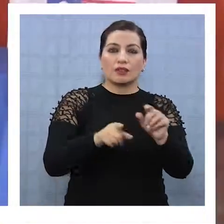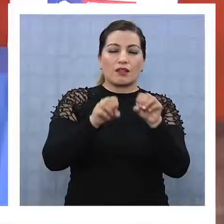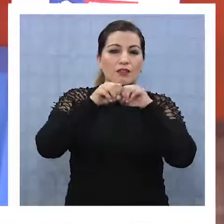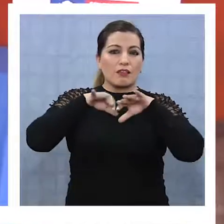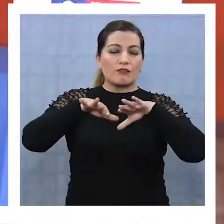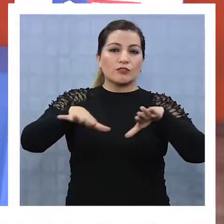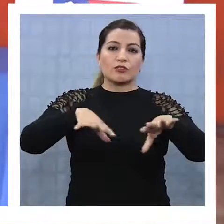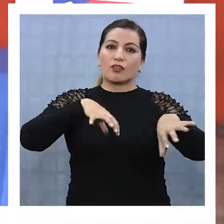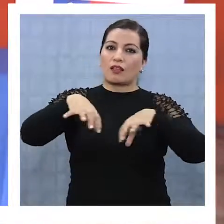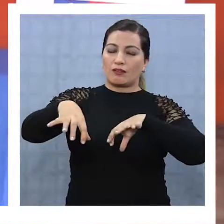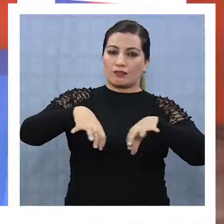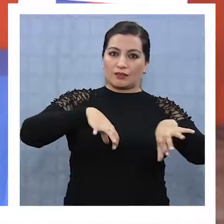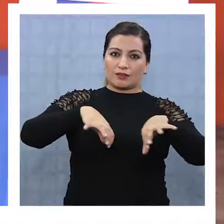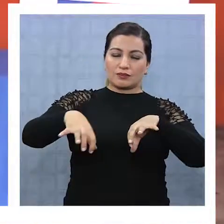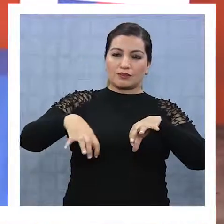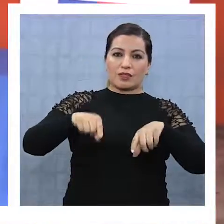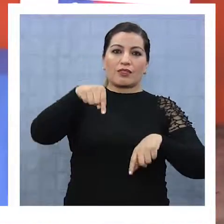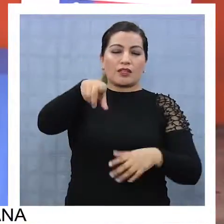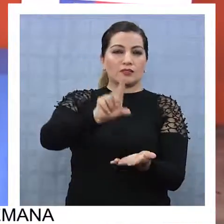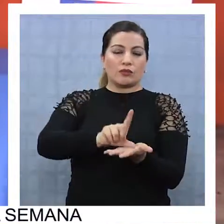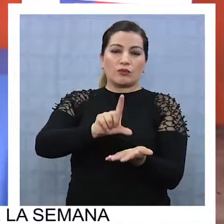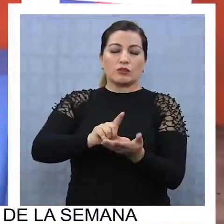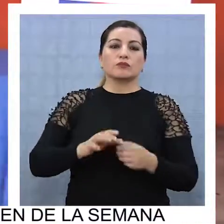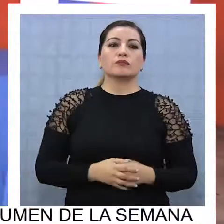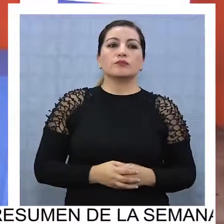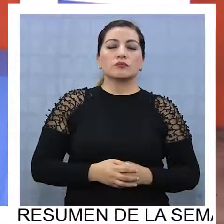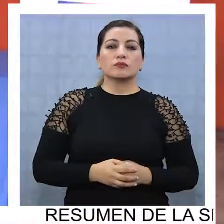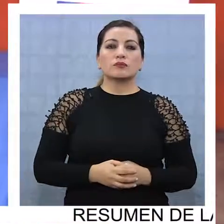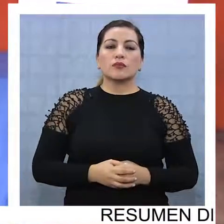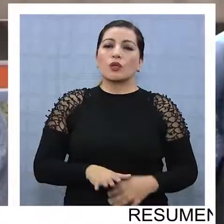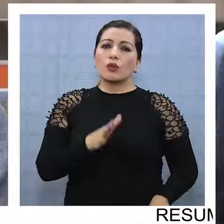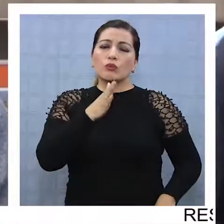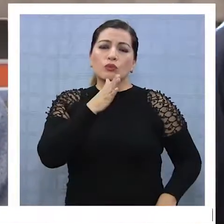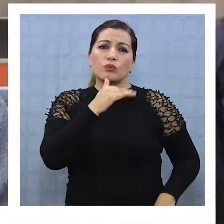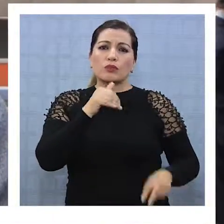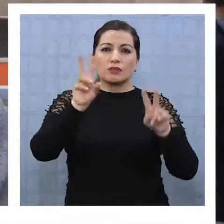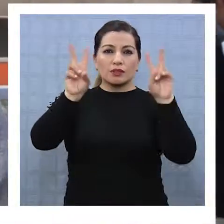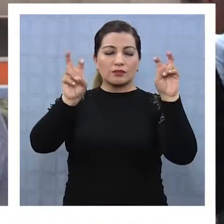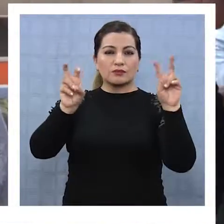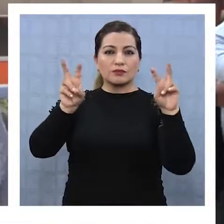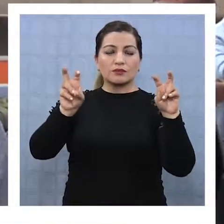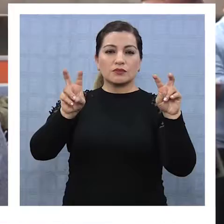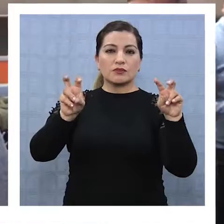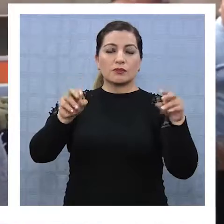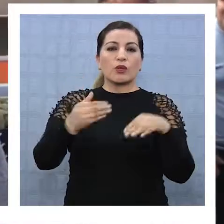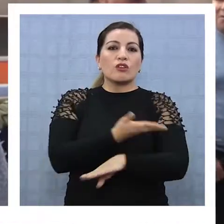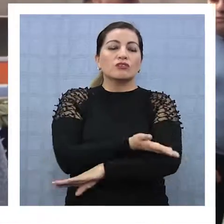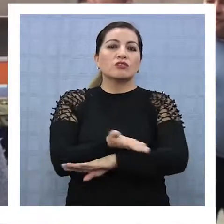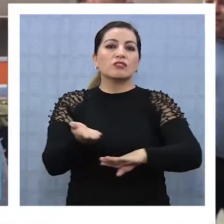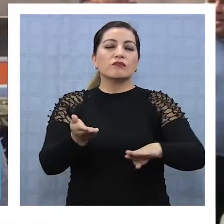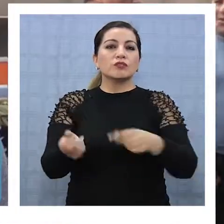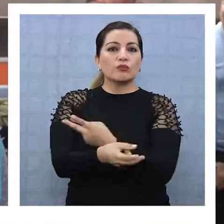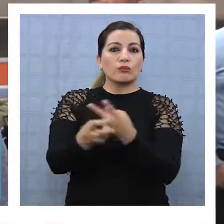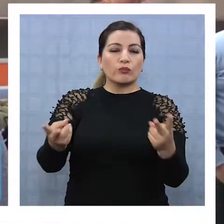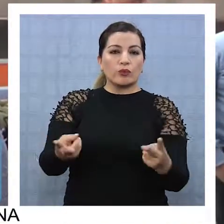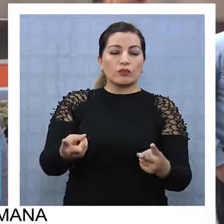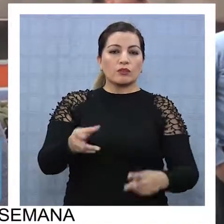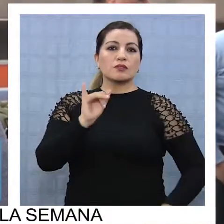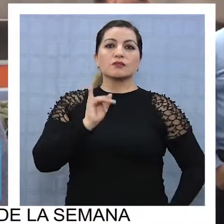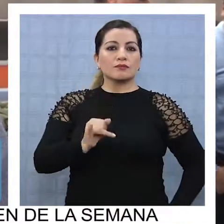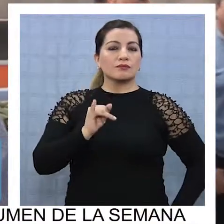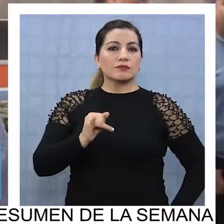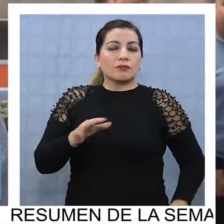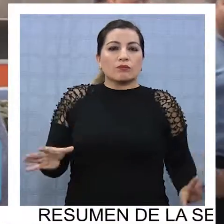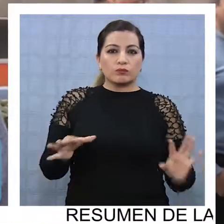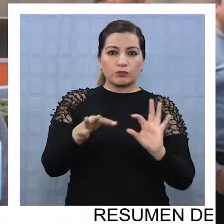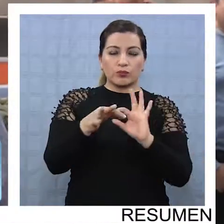en la difusión de las actividades del observatorio. No se abordó el tema de los servicios públicos, lo